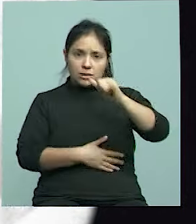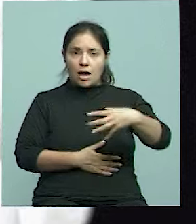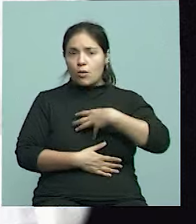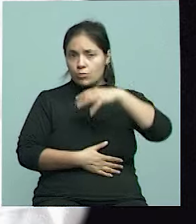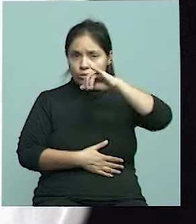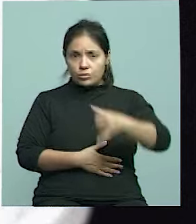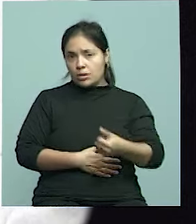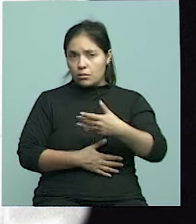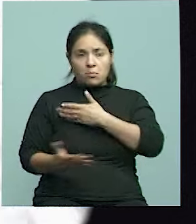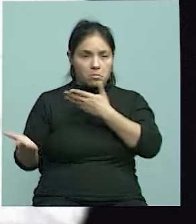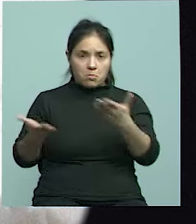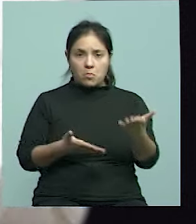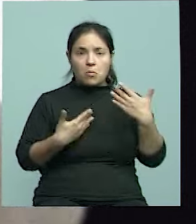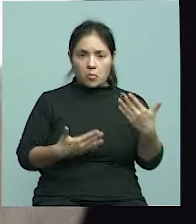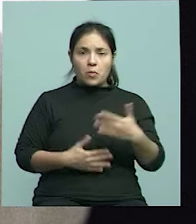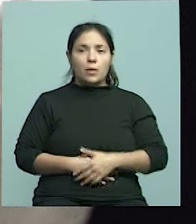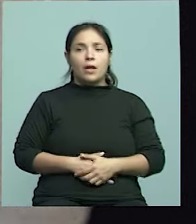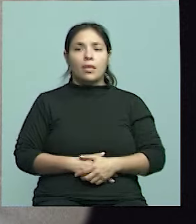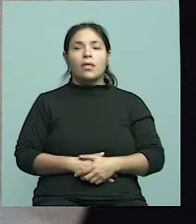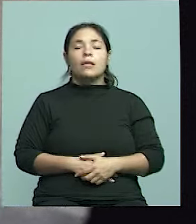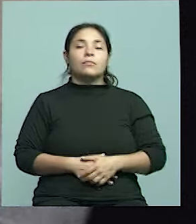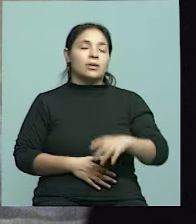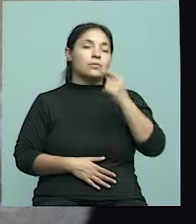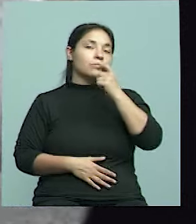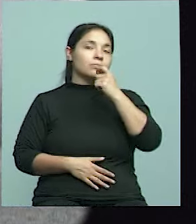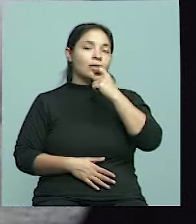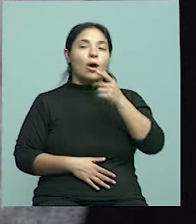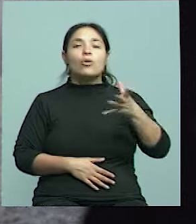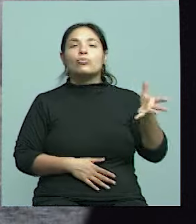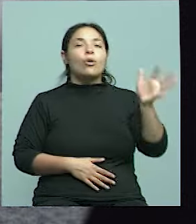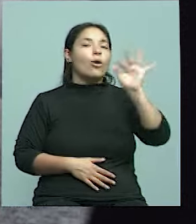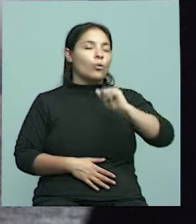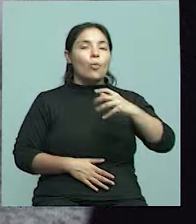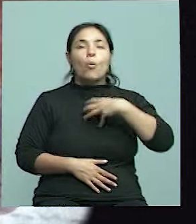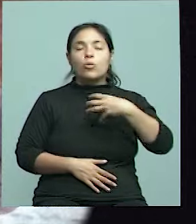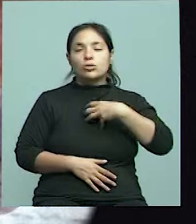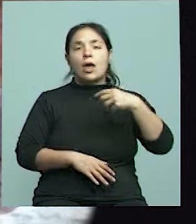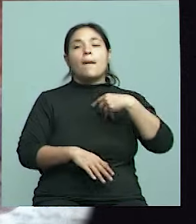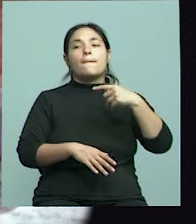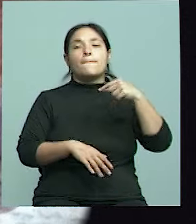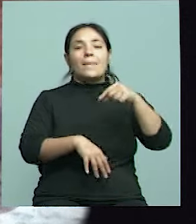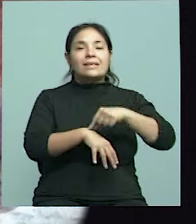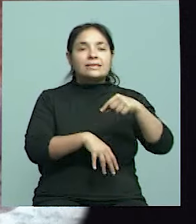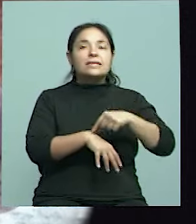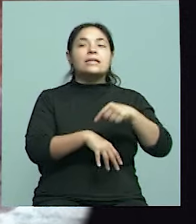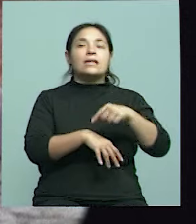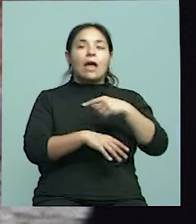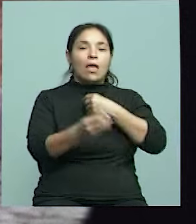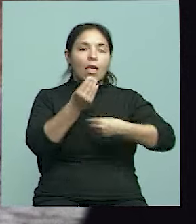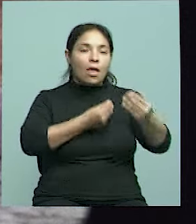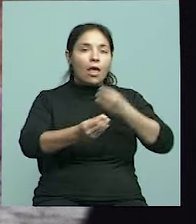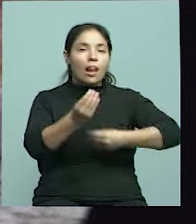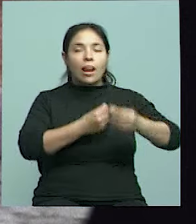si bien en el diario de la cursada de medicina o de acá de la facultad no se rota por el